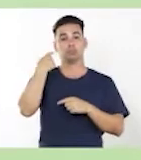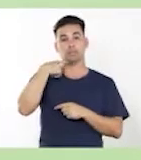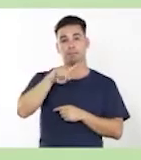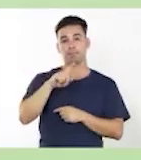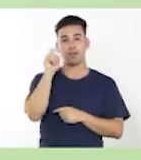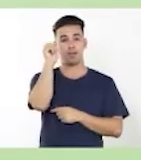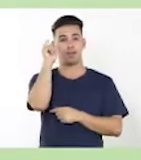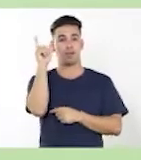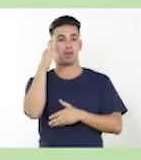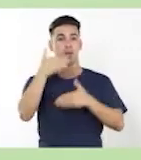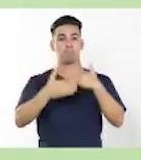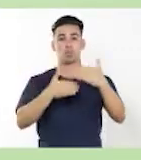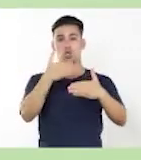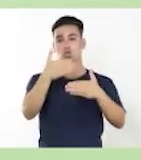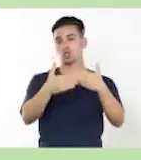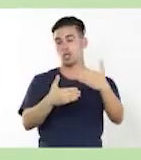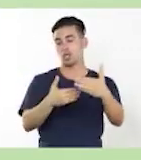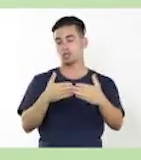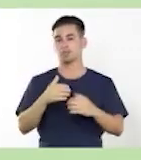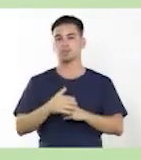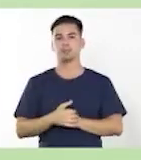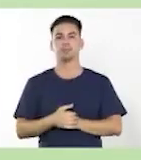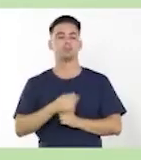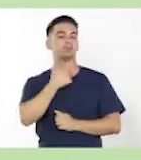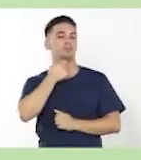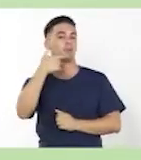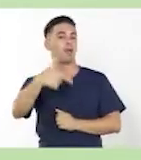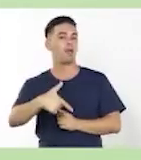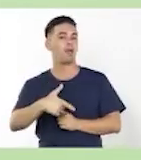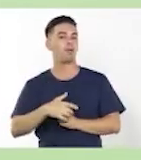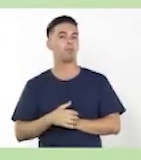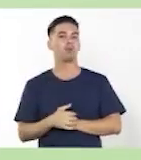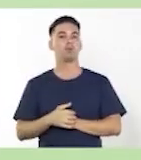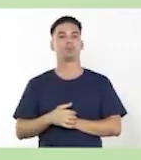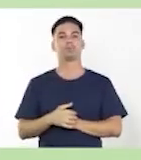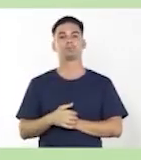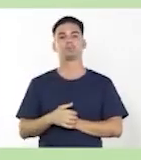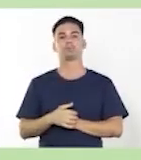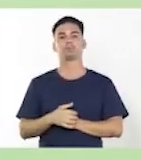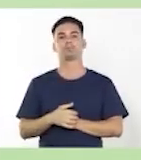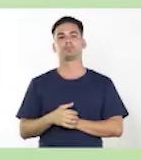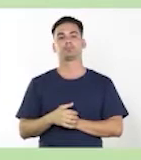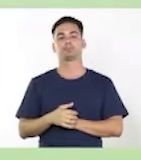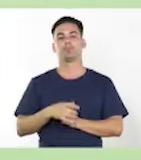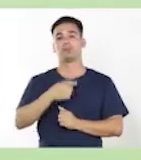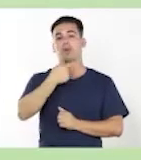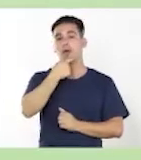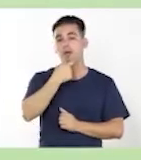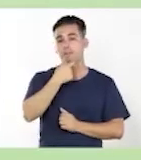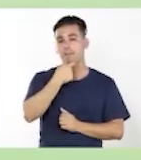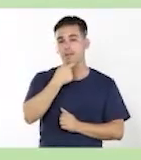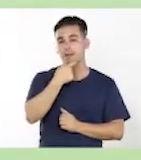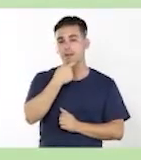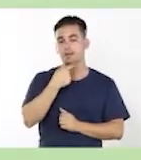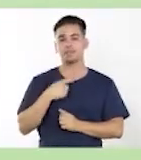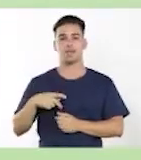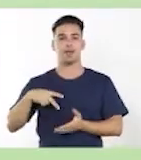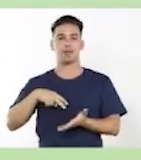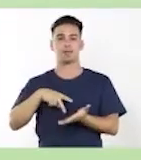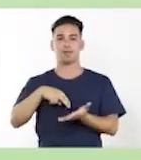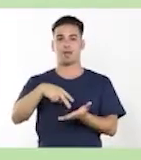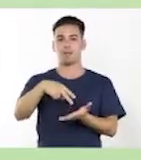proceso, un estado. Por ejemplo, en el estado, en proceso, envejecer, caminar.